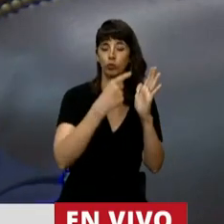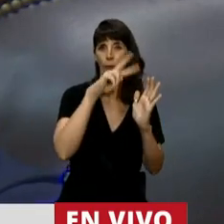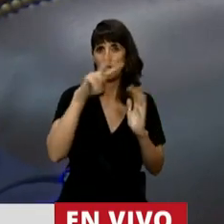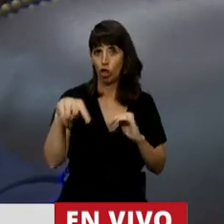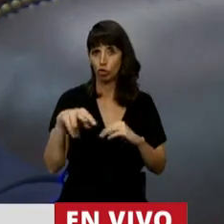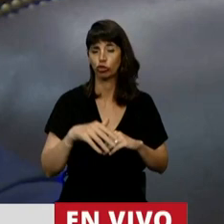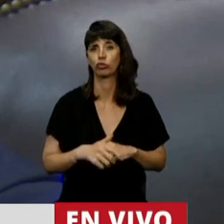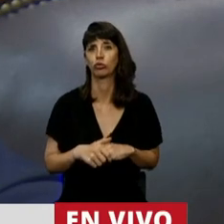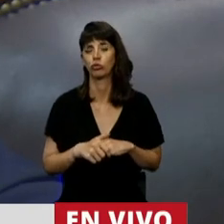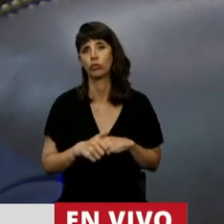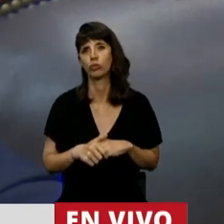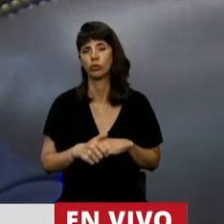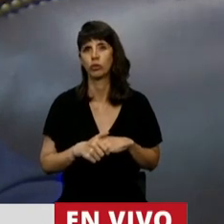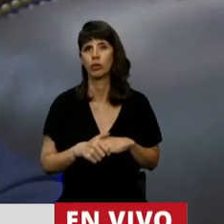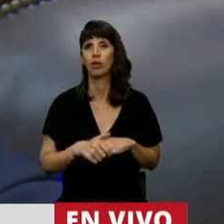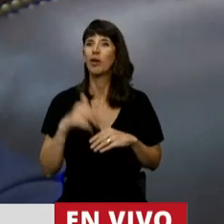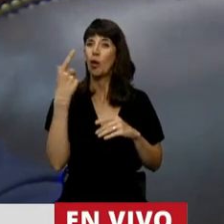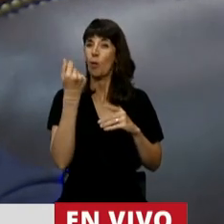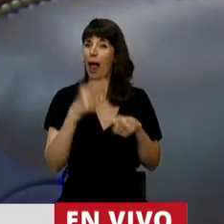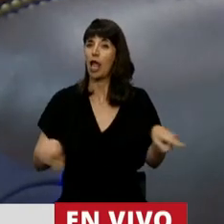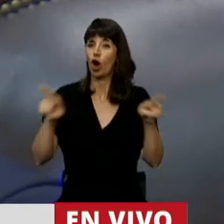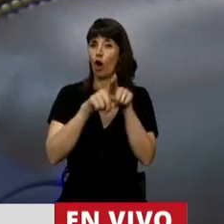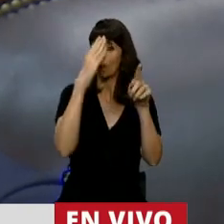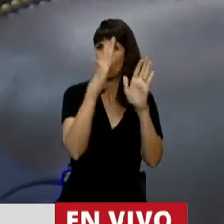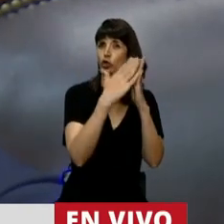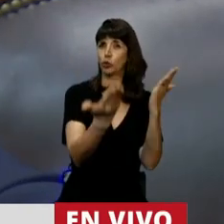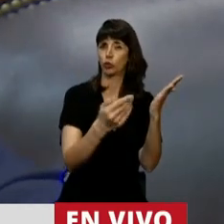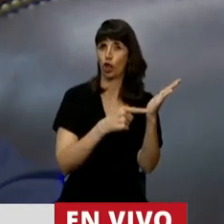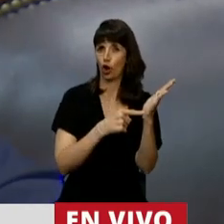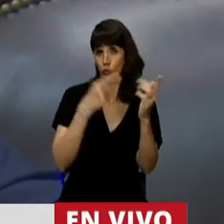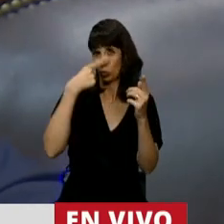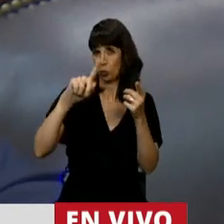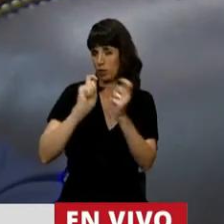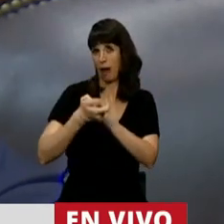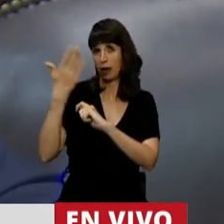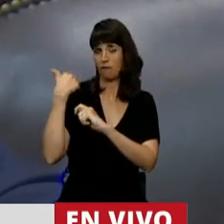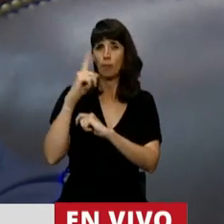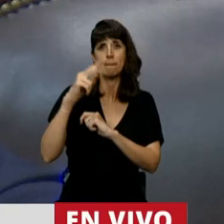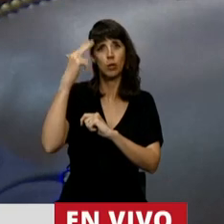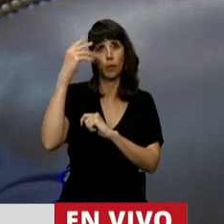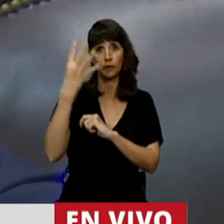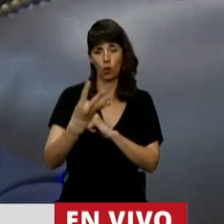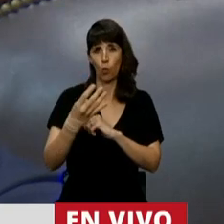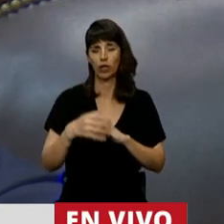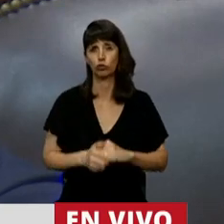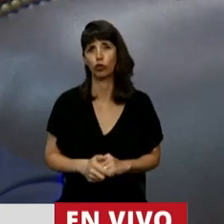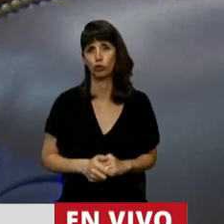Con jerarquía constitucional en la última reforma de 1994,